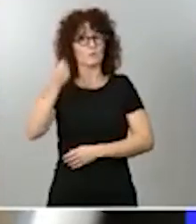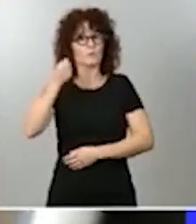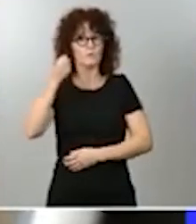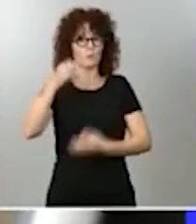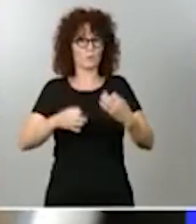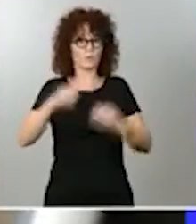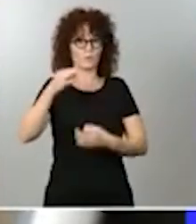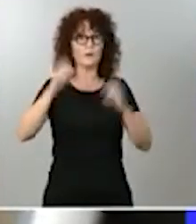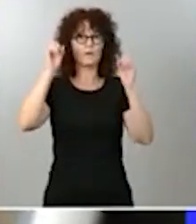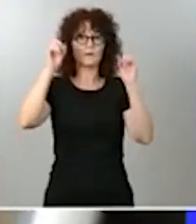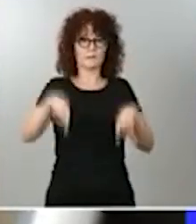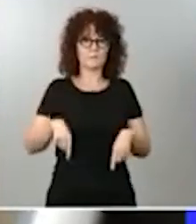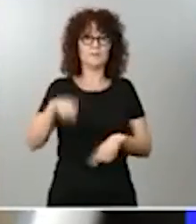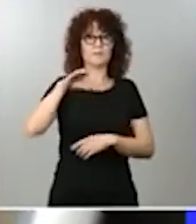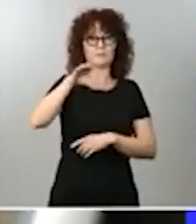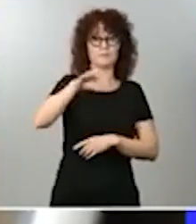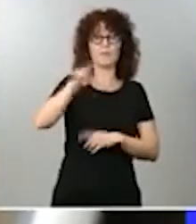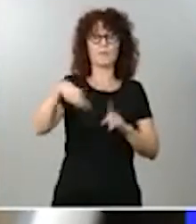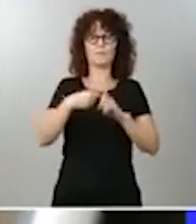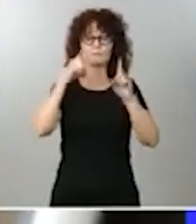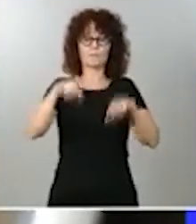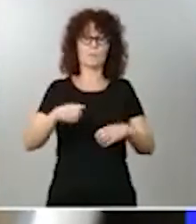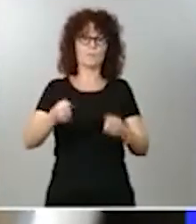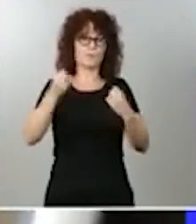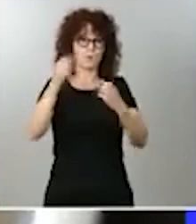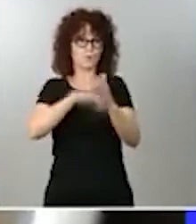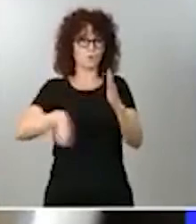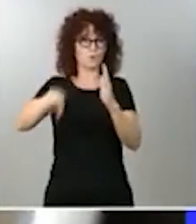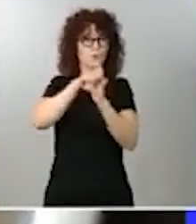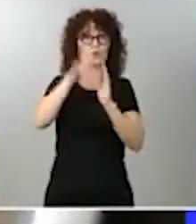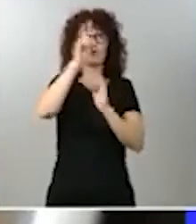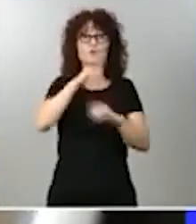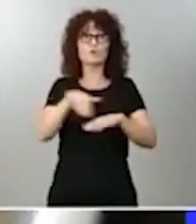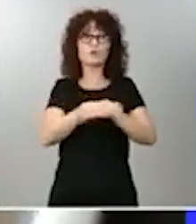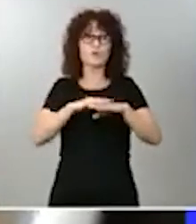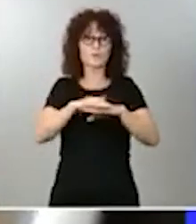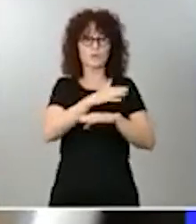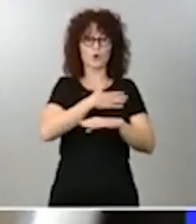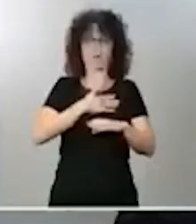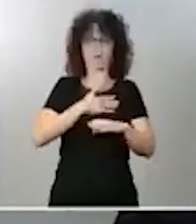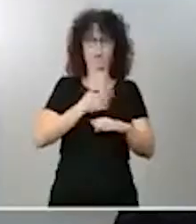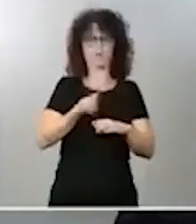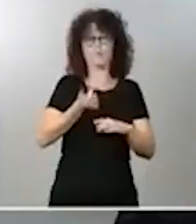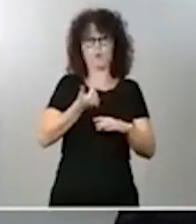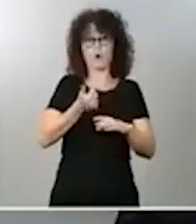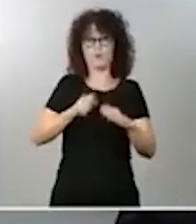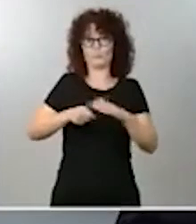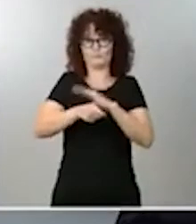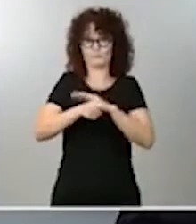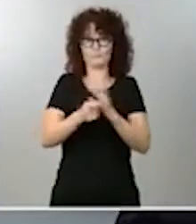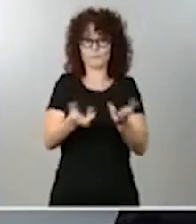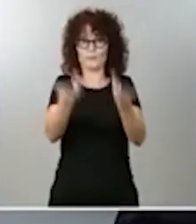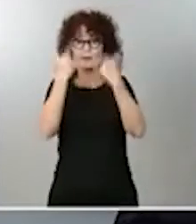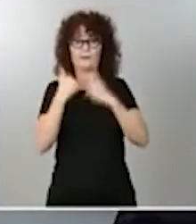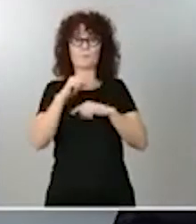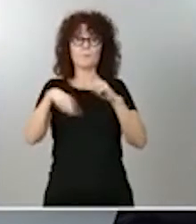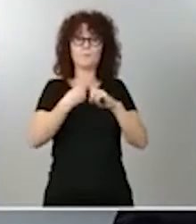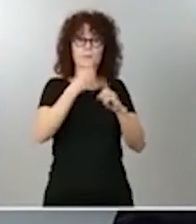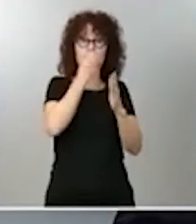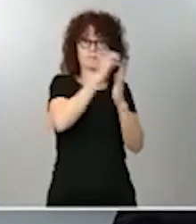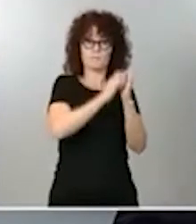Constitucional. No sé si el Gobierno quiere acelerar y, además, que no haya esos informes. Quería saber